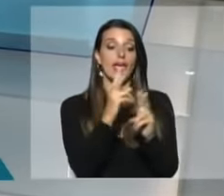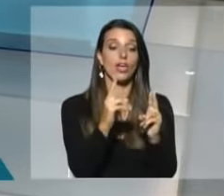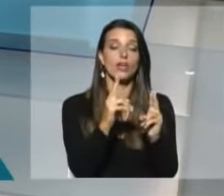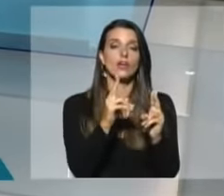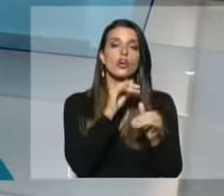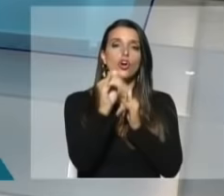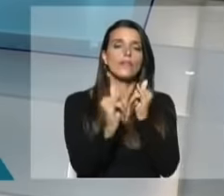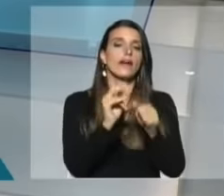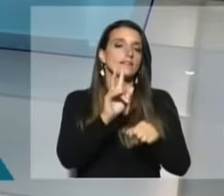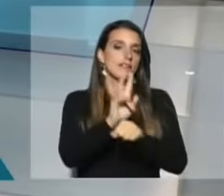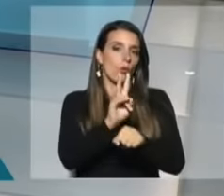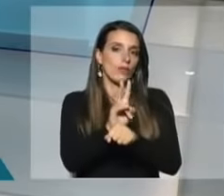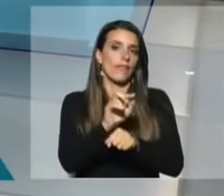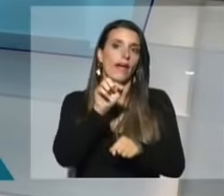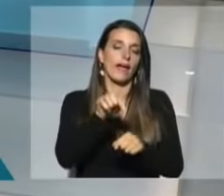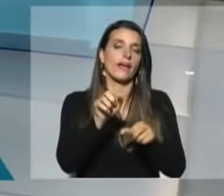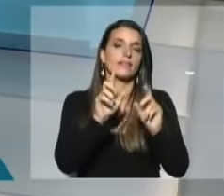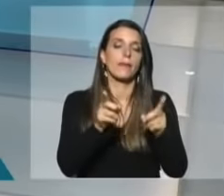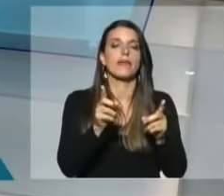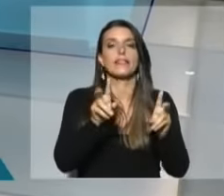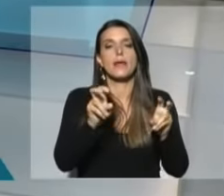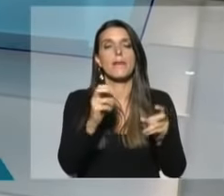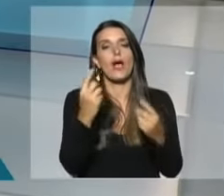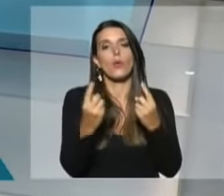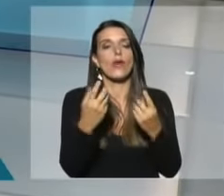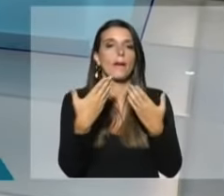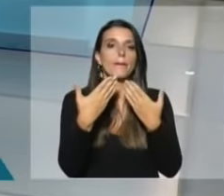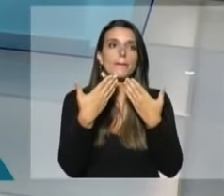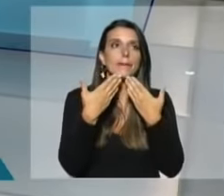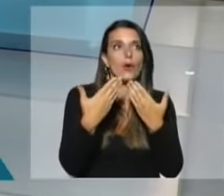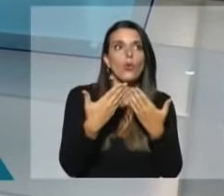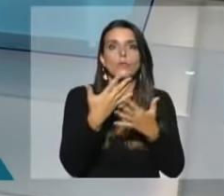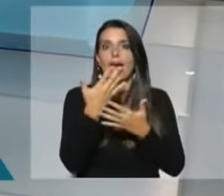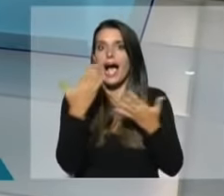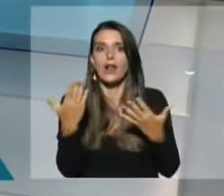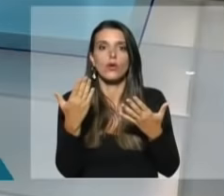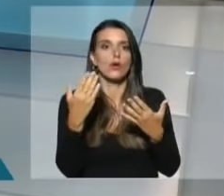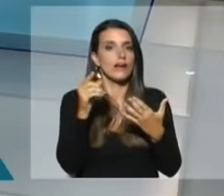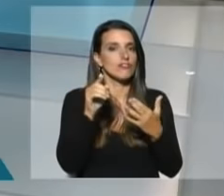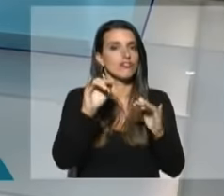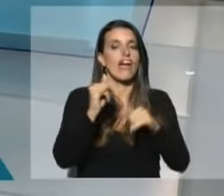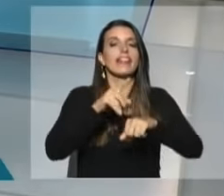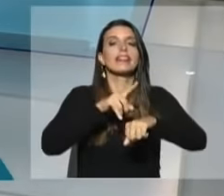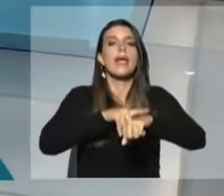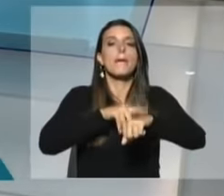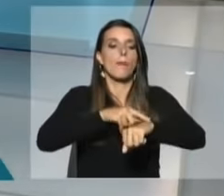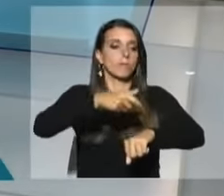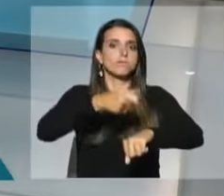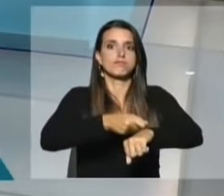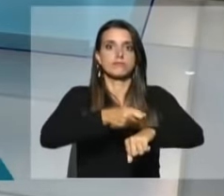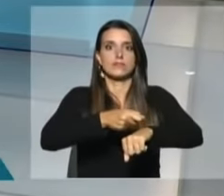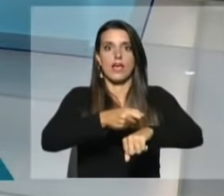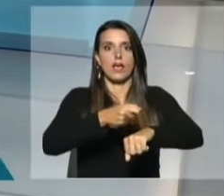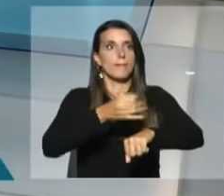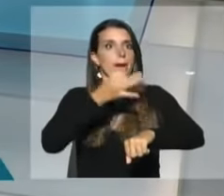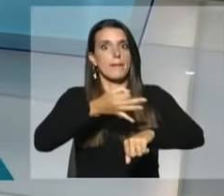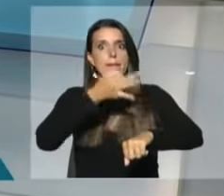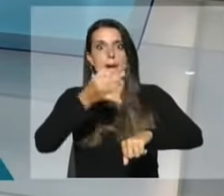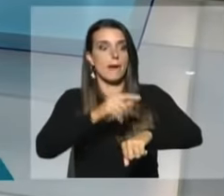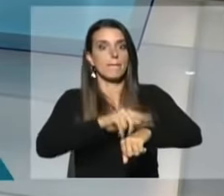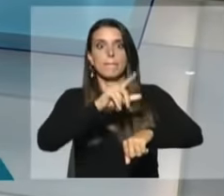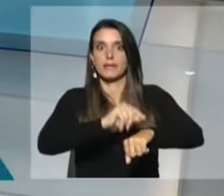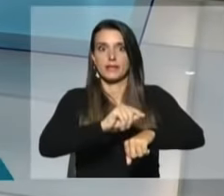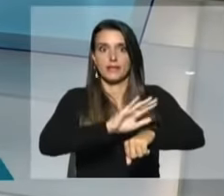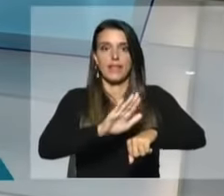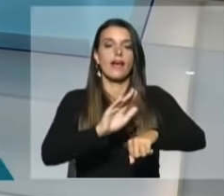de seguridad. Allí también hay lugar para algunas preguntas. Ellos tienen determinado tiempo para hacer sus exposiciones. Así será el